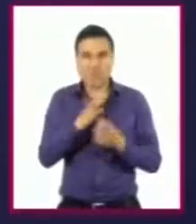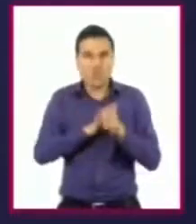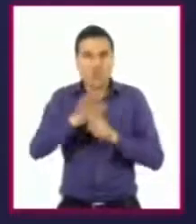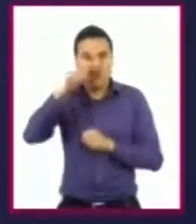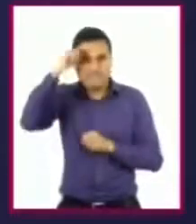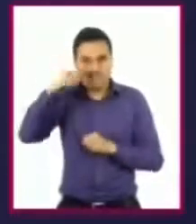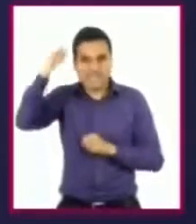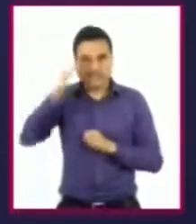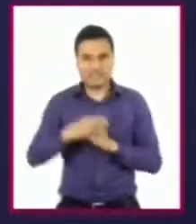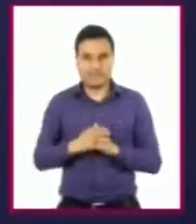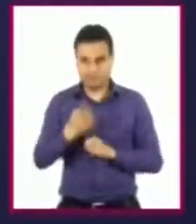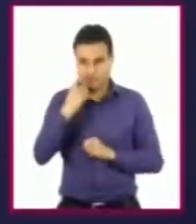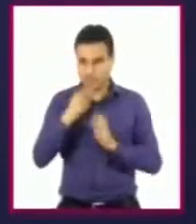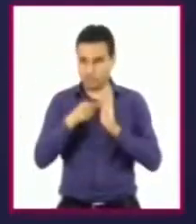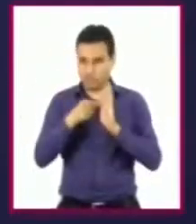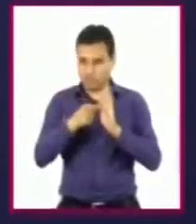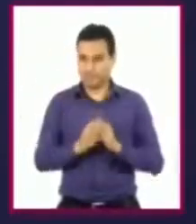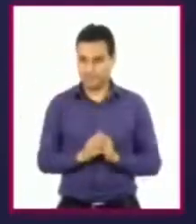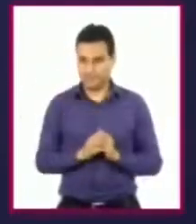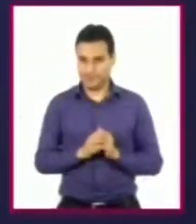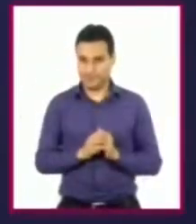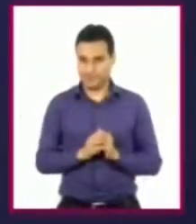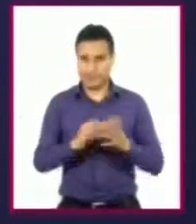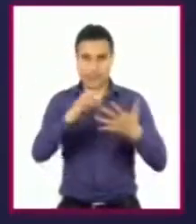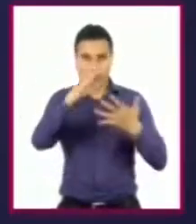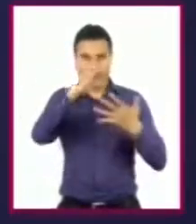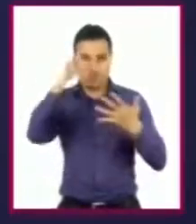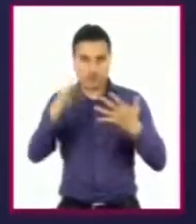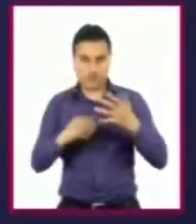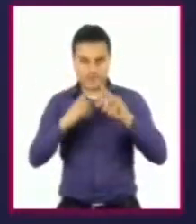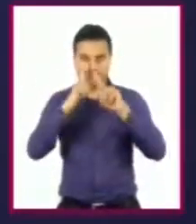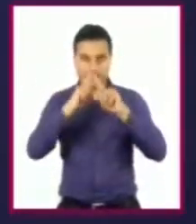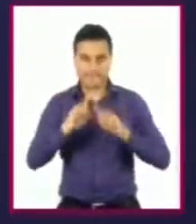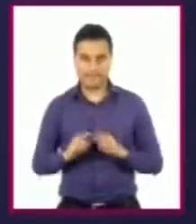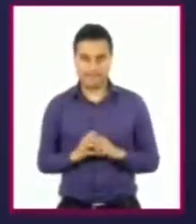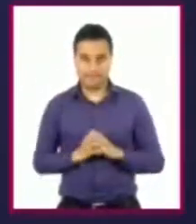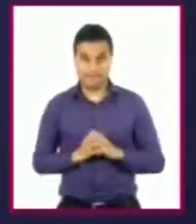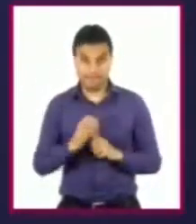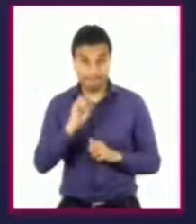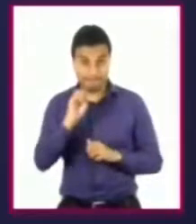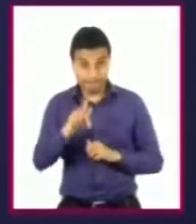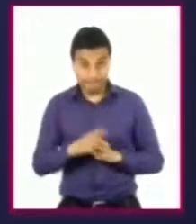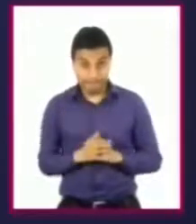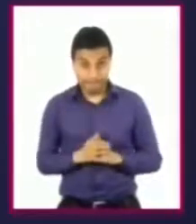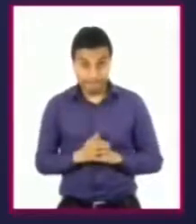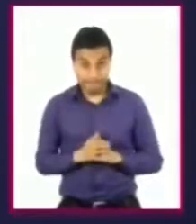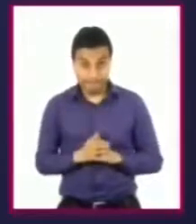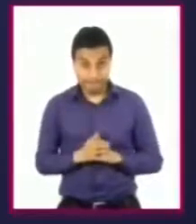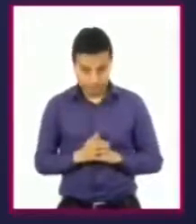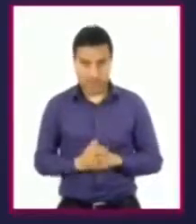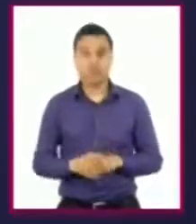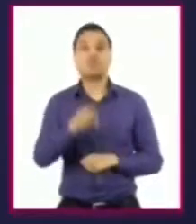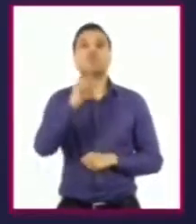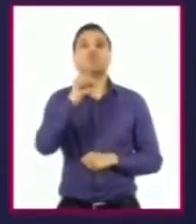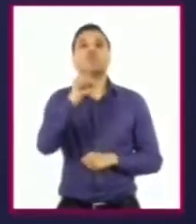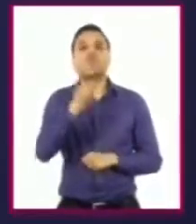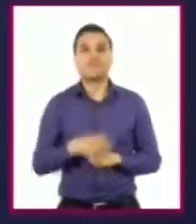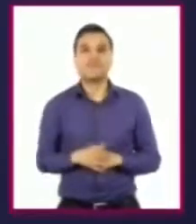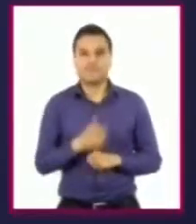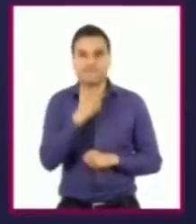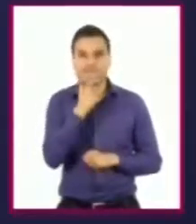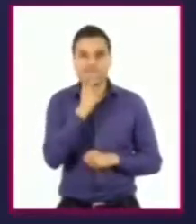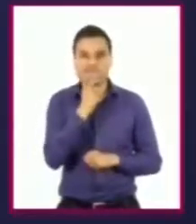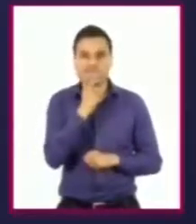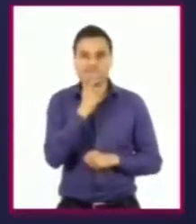iremos mostrando diferentes opciones de acuerdo con el tema de cada columna. Vayan escogiendo las